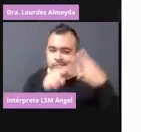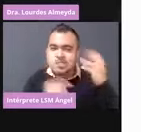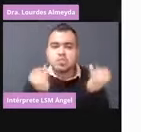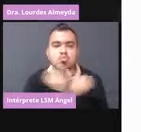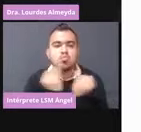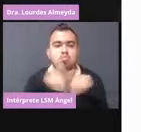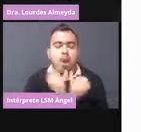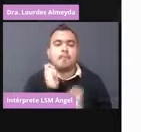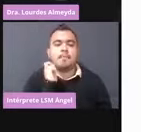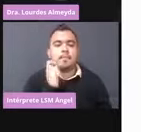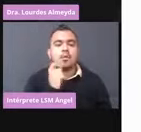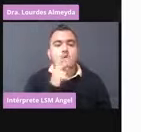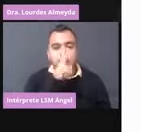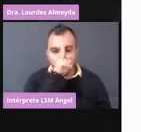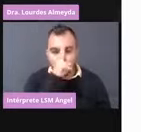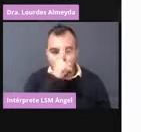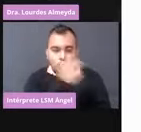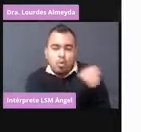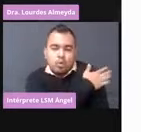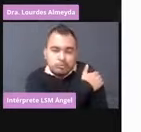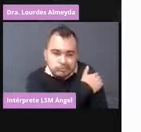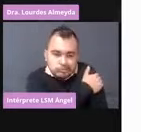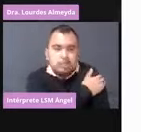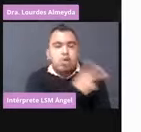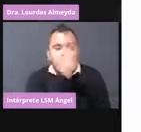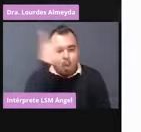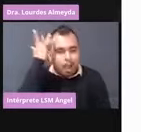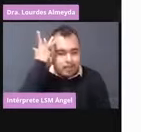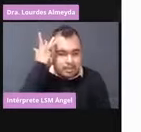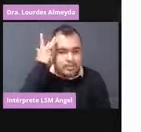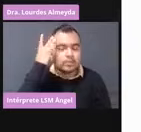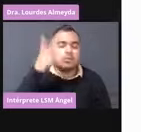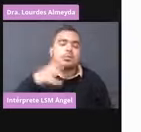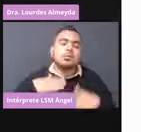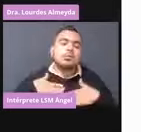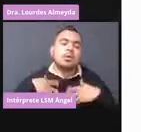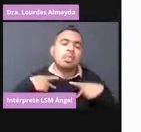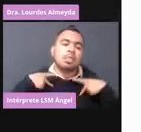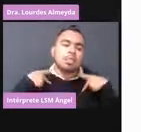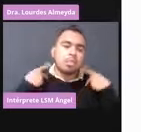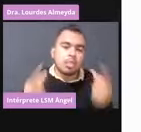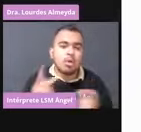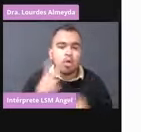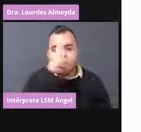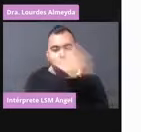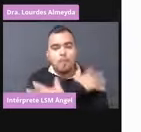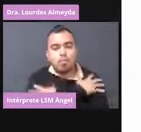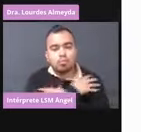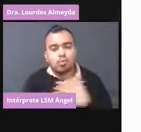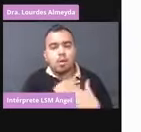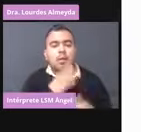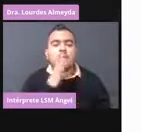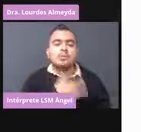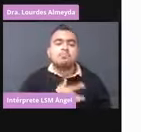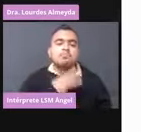aplicación, dolor de cabeza, fatiga, dolor muscular, malestar general, fiebre, escalofrío,